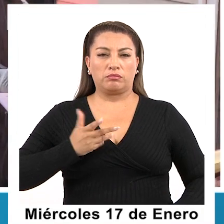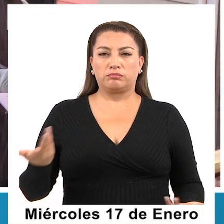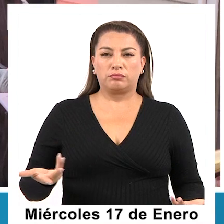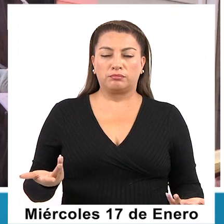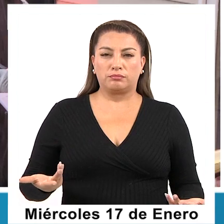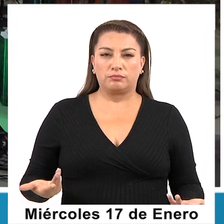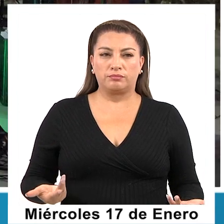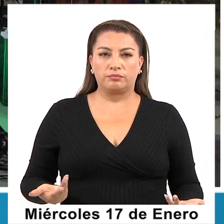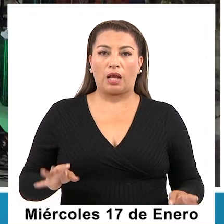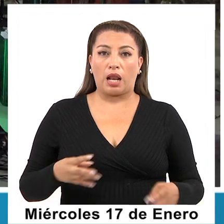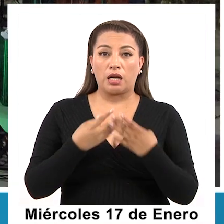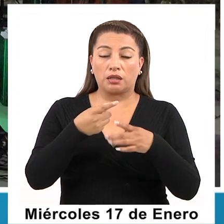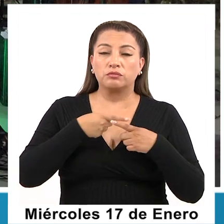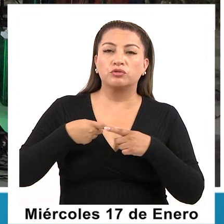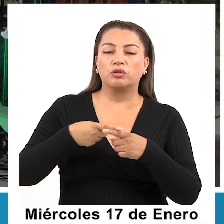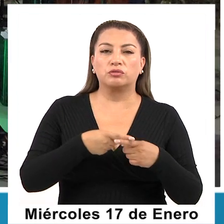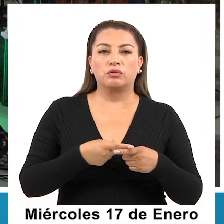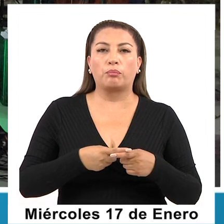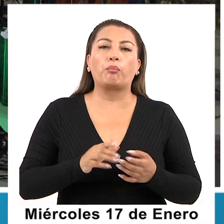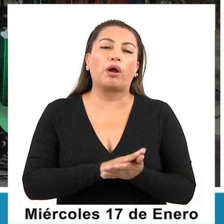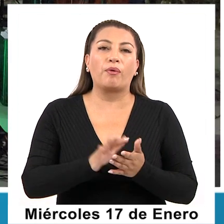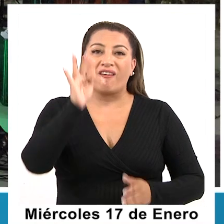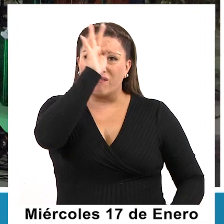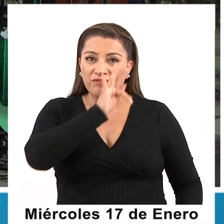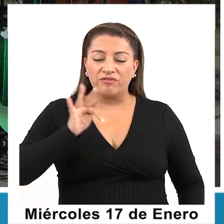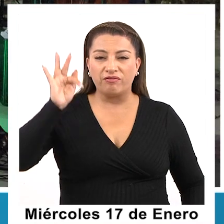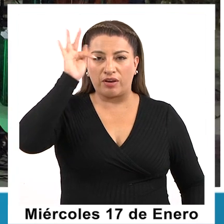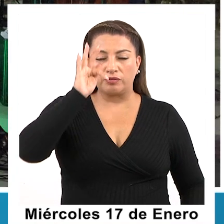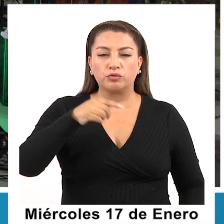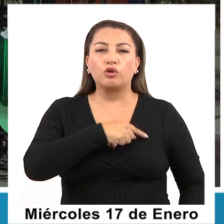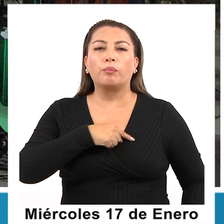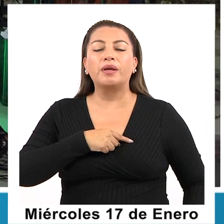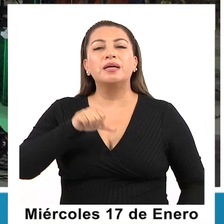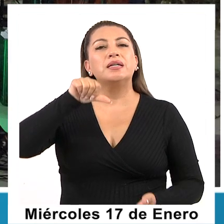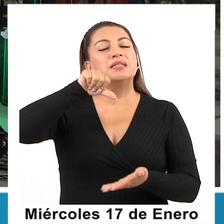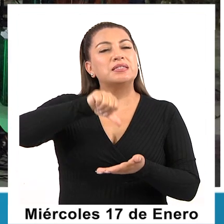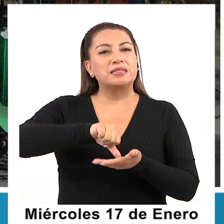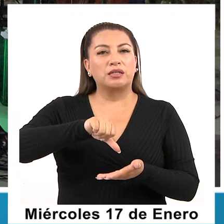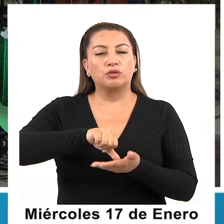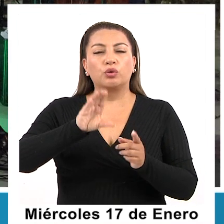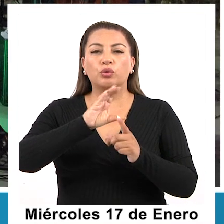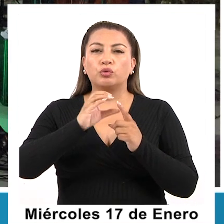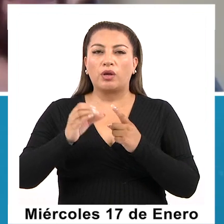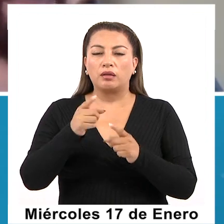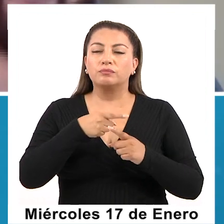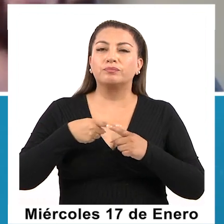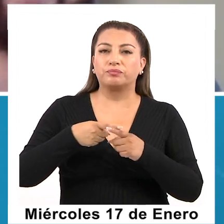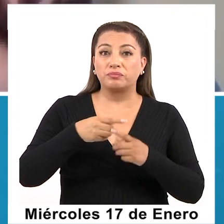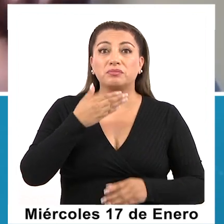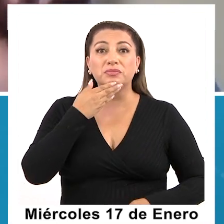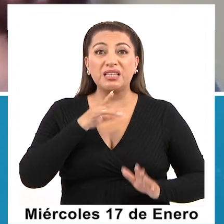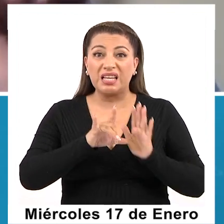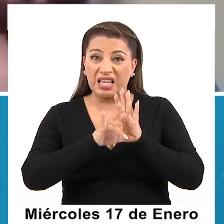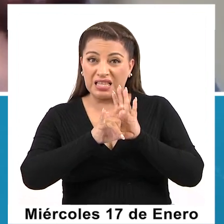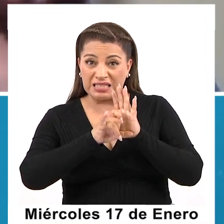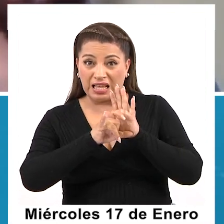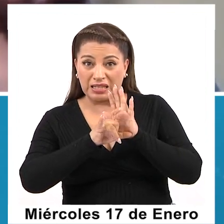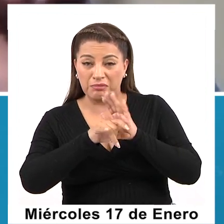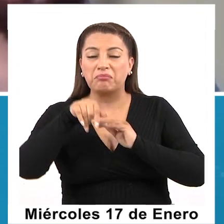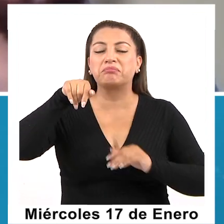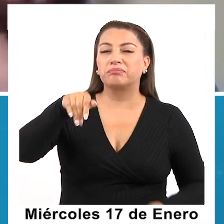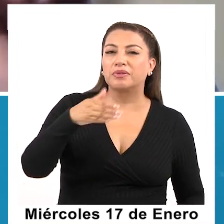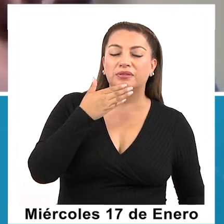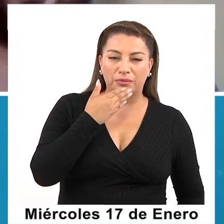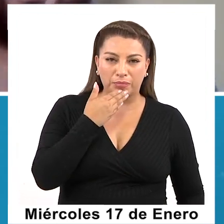a nuestras redes sociales, como lo son el Facebook, a través del Centro Cultural y Social Jalsuña. Ya. O nuestro Instagram, ¿cierto?